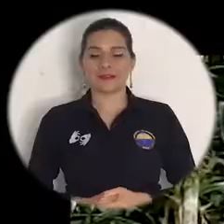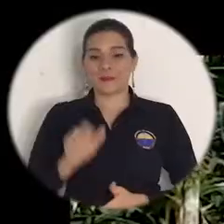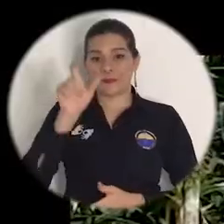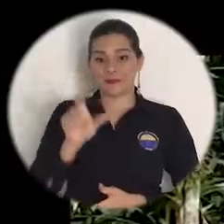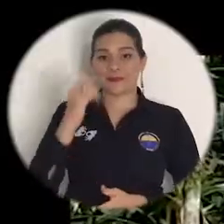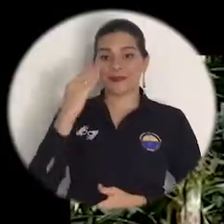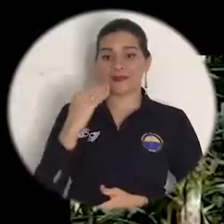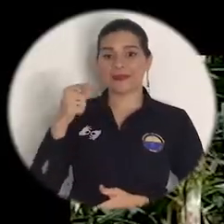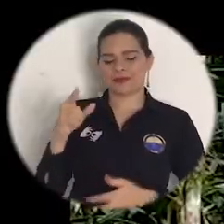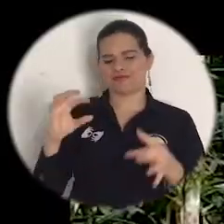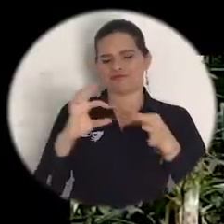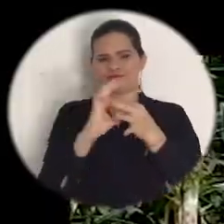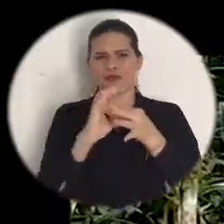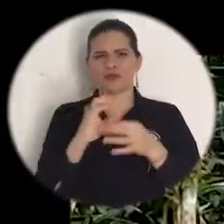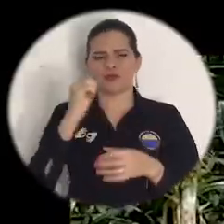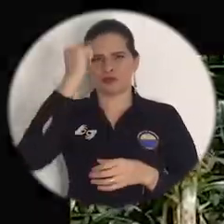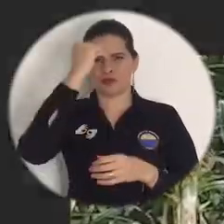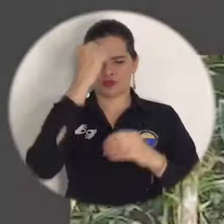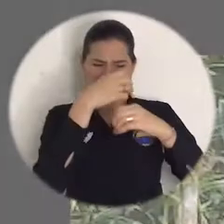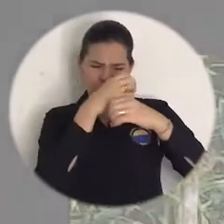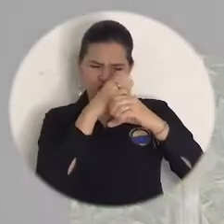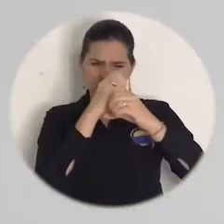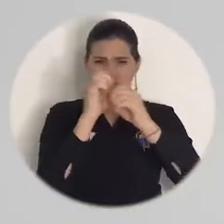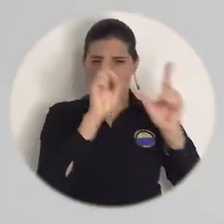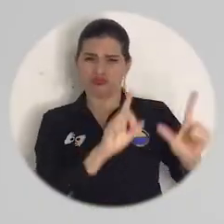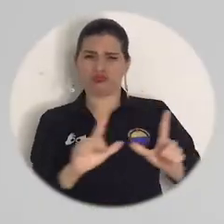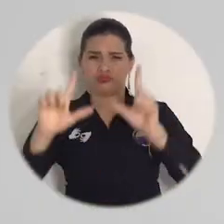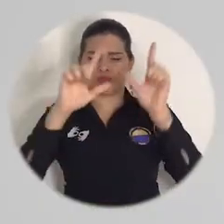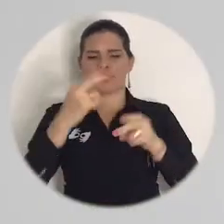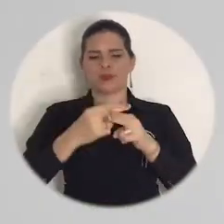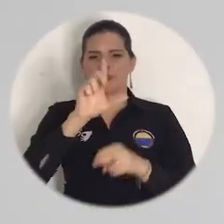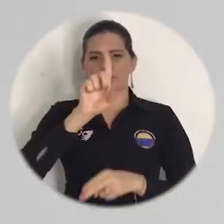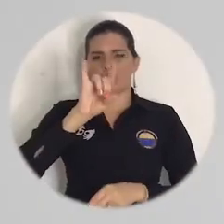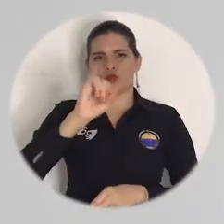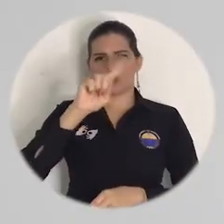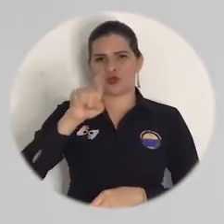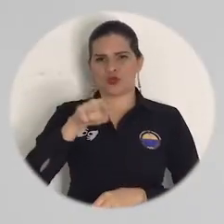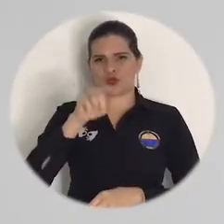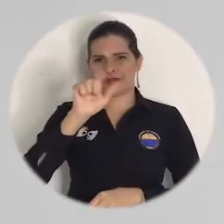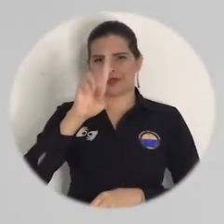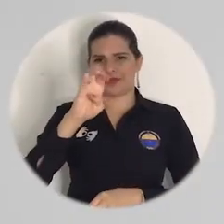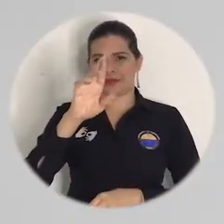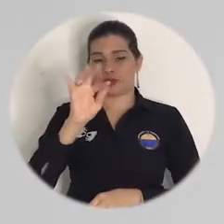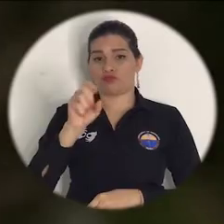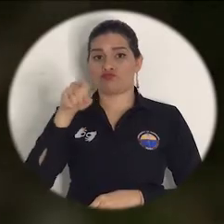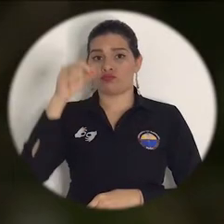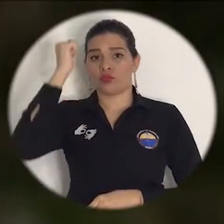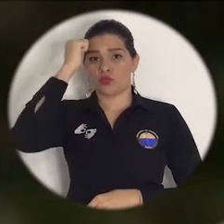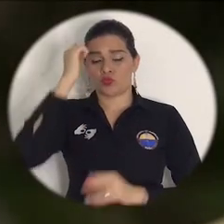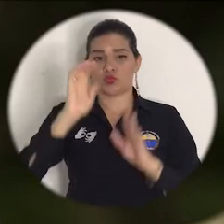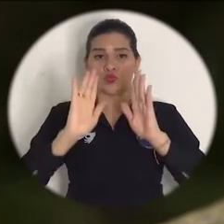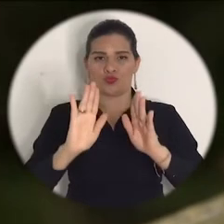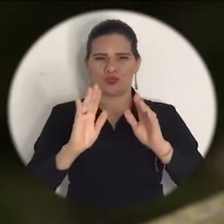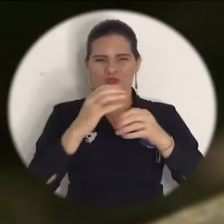El joven ha trabajado junto al biólogo magíster Luis Alberto Rueda Solano, docente de la Facultad de Ciencias Básicas, en la